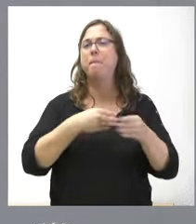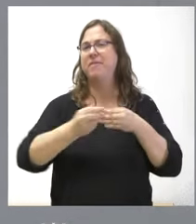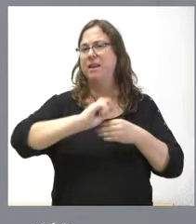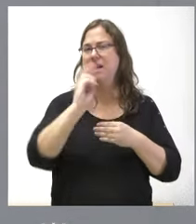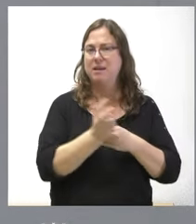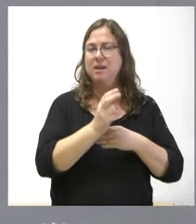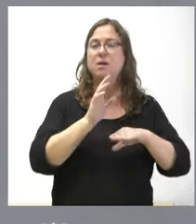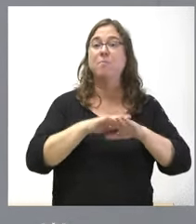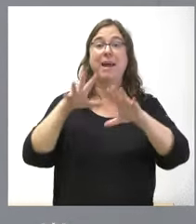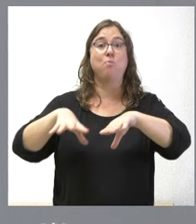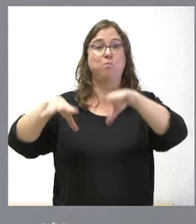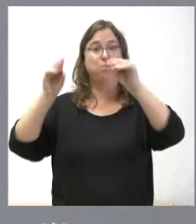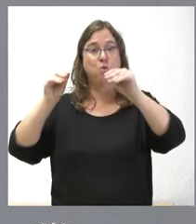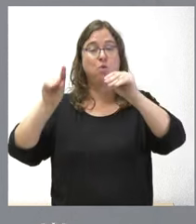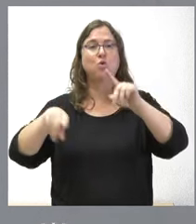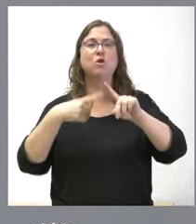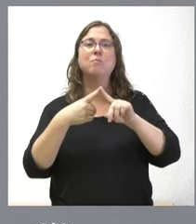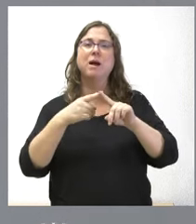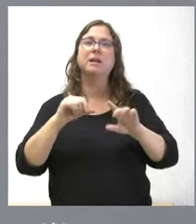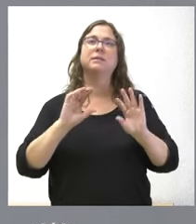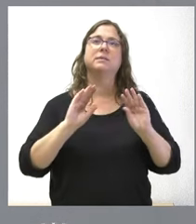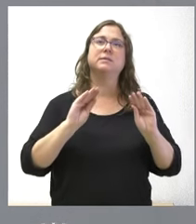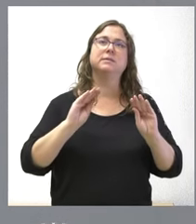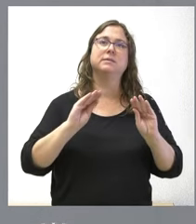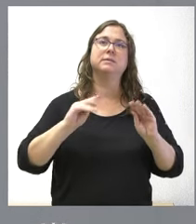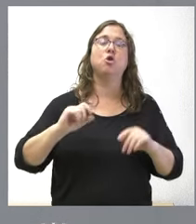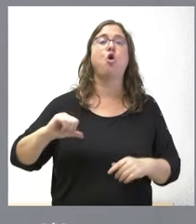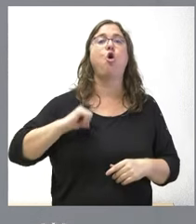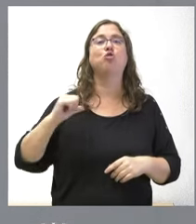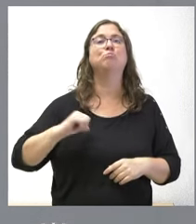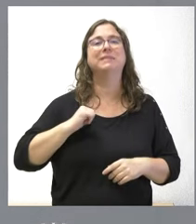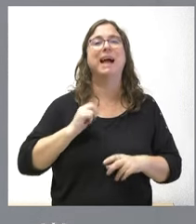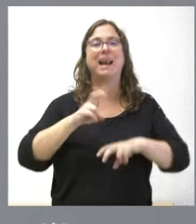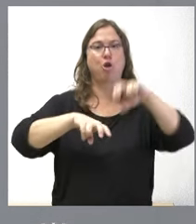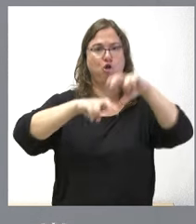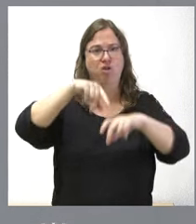tanto para Burgos como para el complejo del río Ortega en Valladolid.